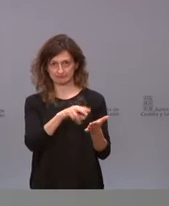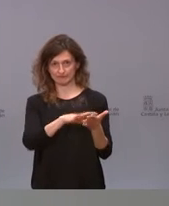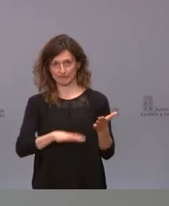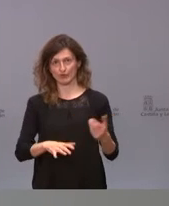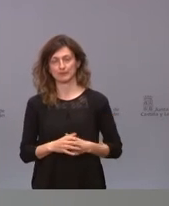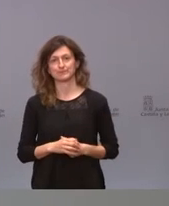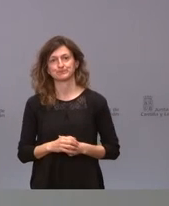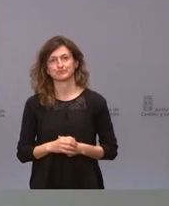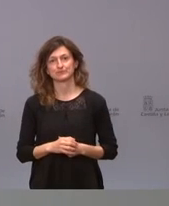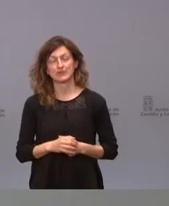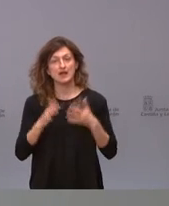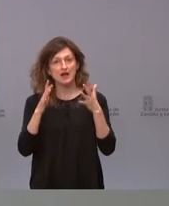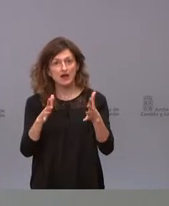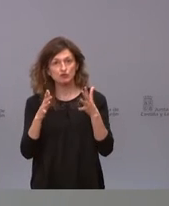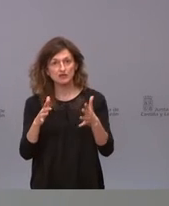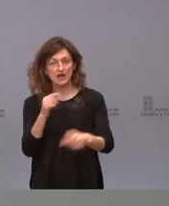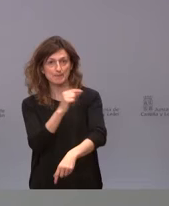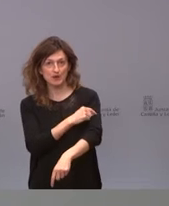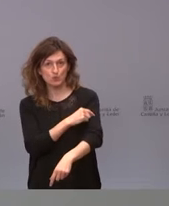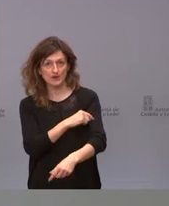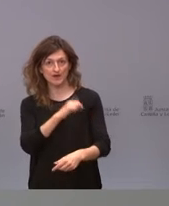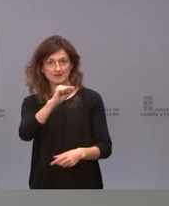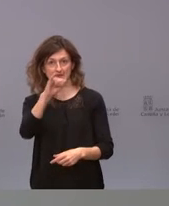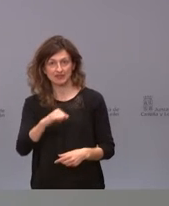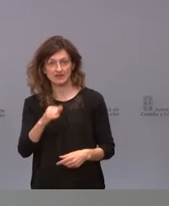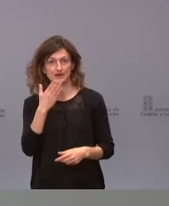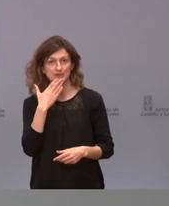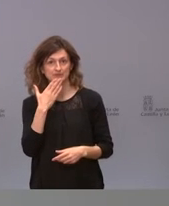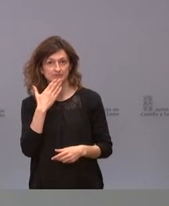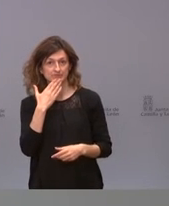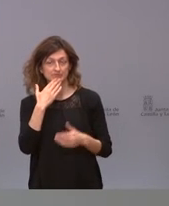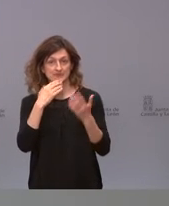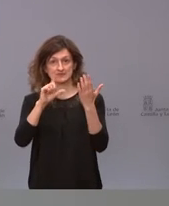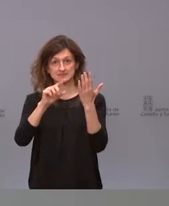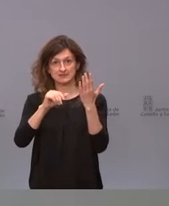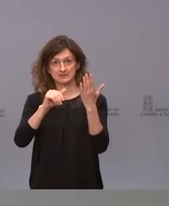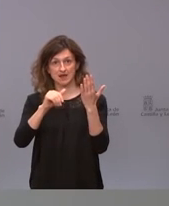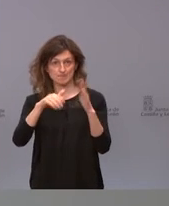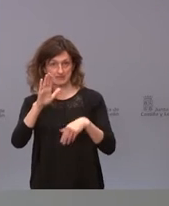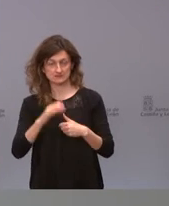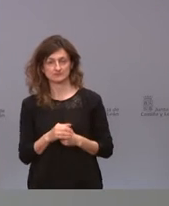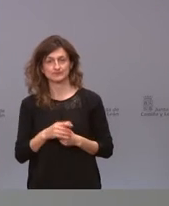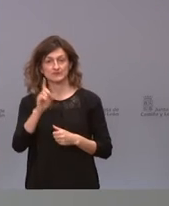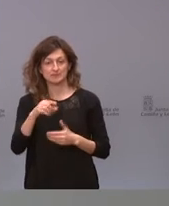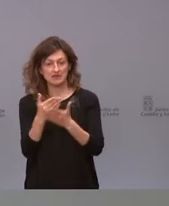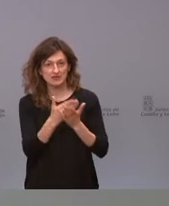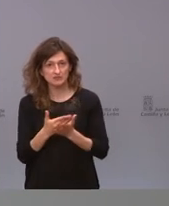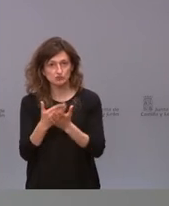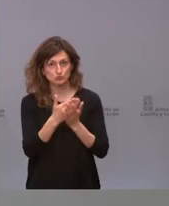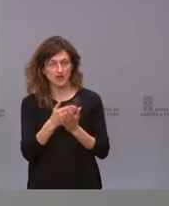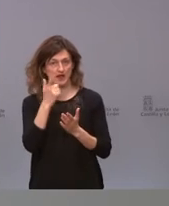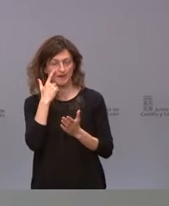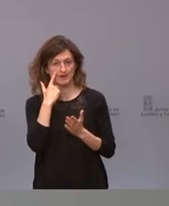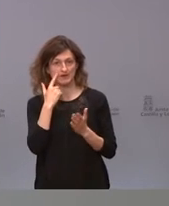Se recomienda utilizar la vacuna de AstraZeneca en personas a partir de los 60 años de edad y estudiar continuar por el bloque